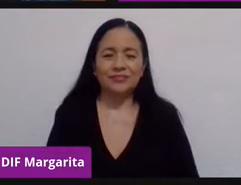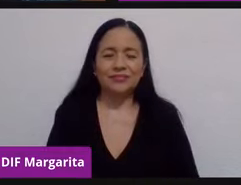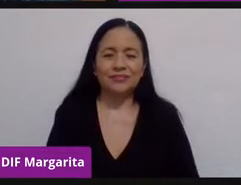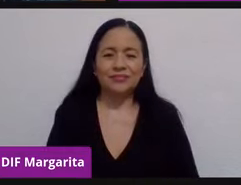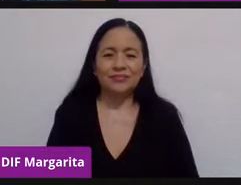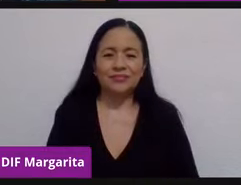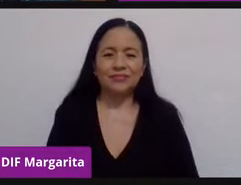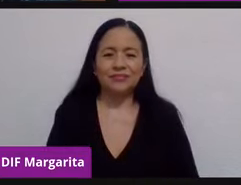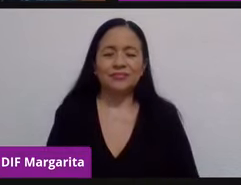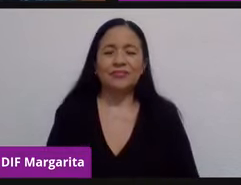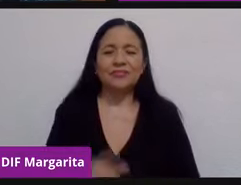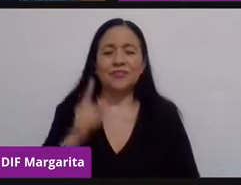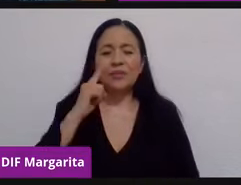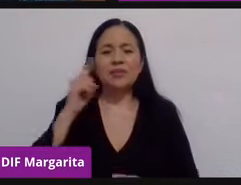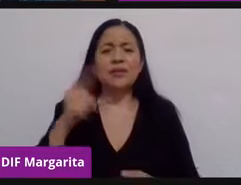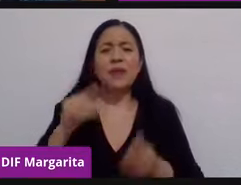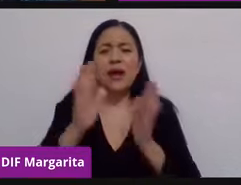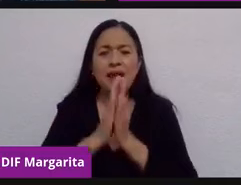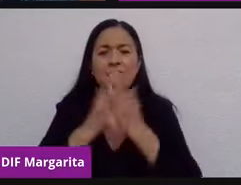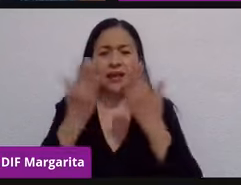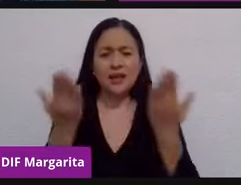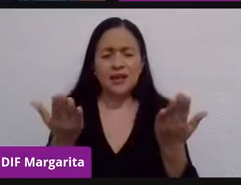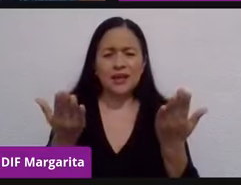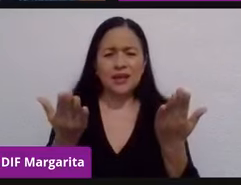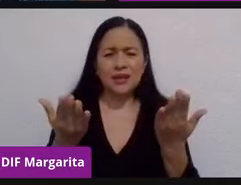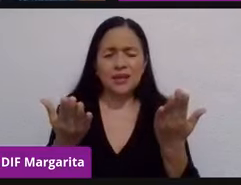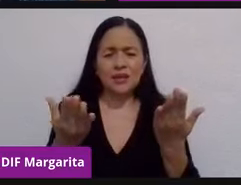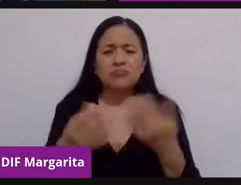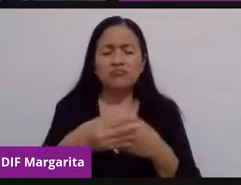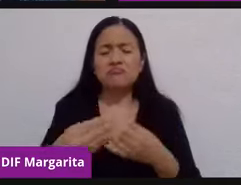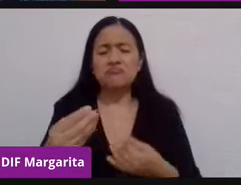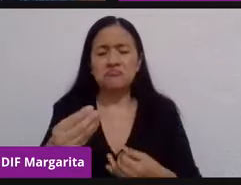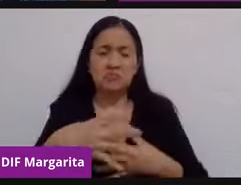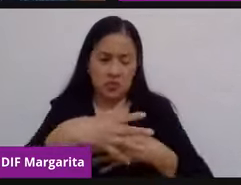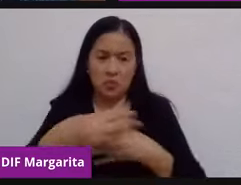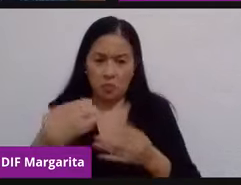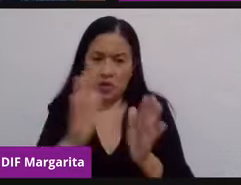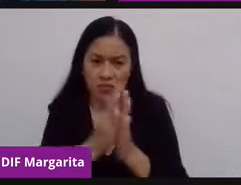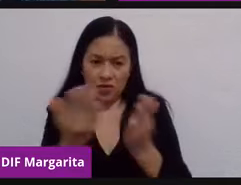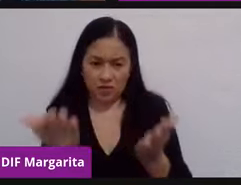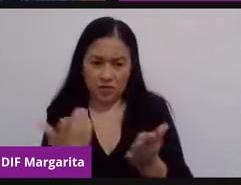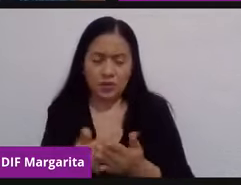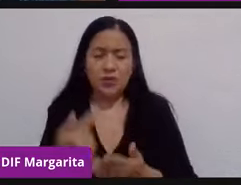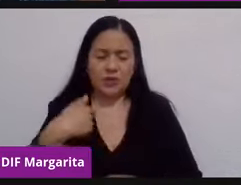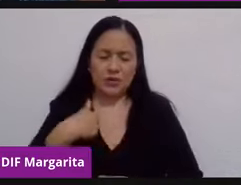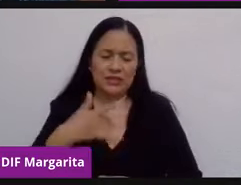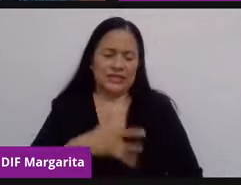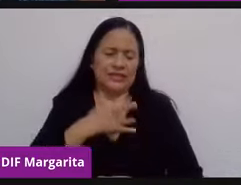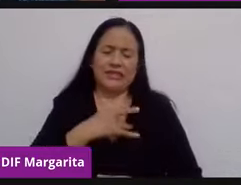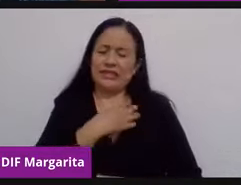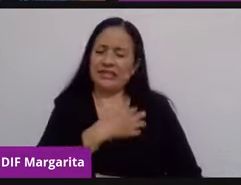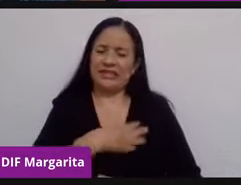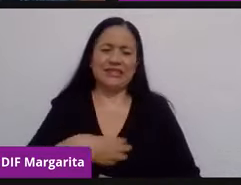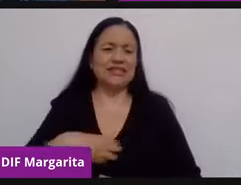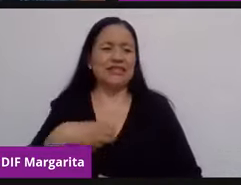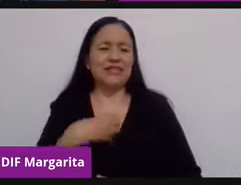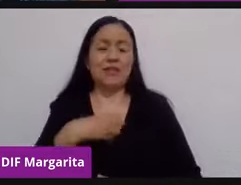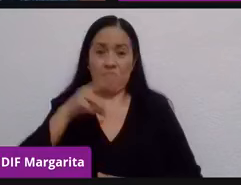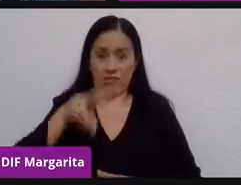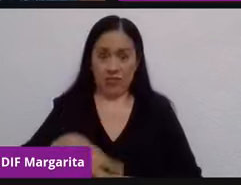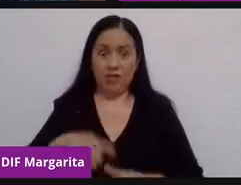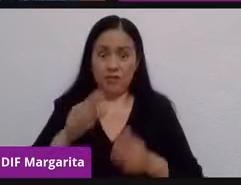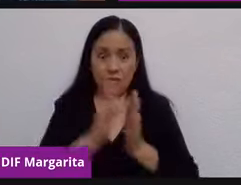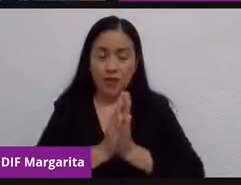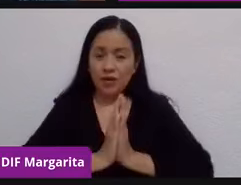comparto algo. Para mí ha sido muy, muy gratificante que el libro haya tenido y